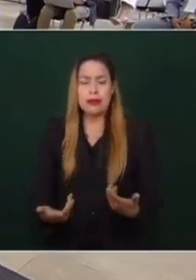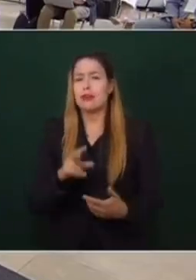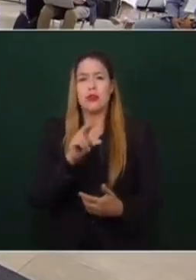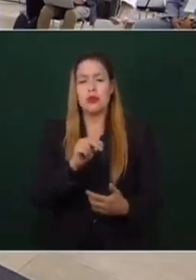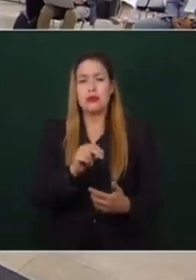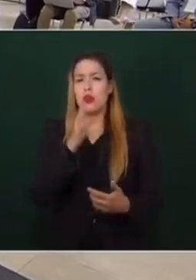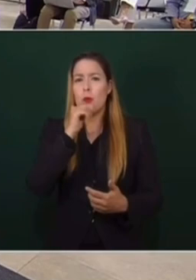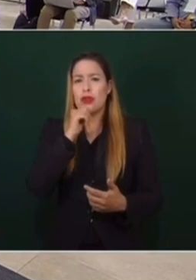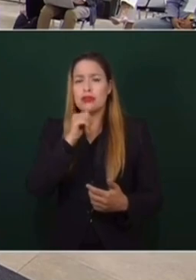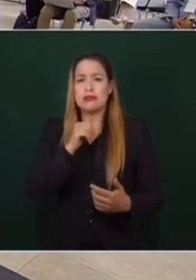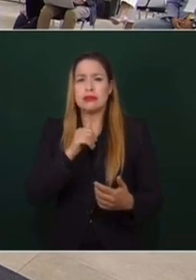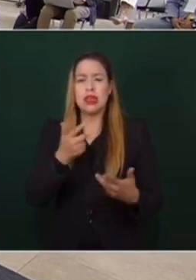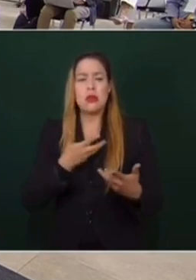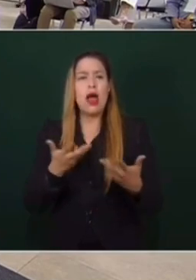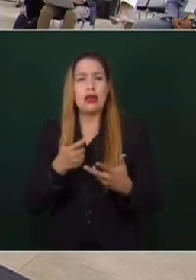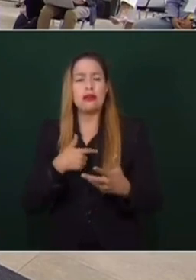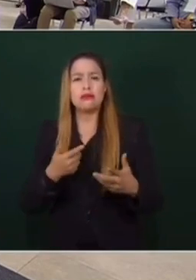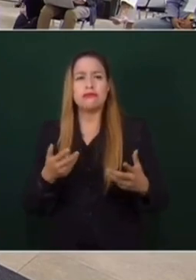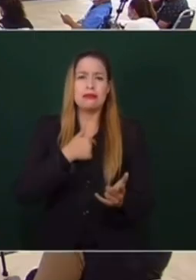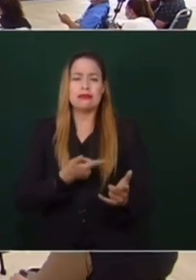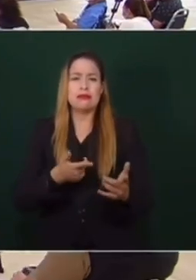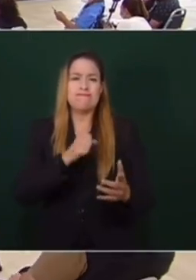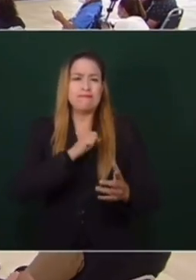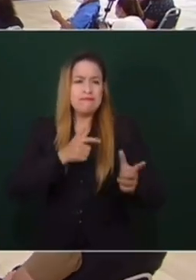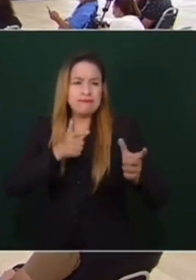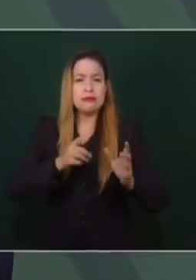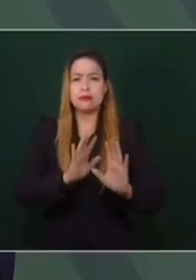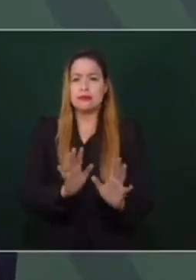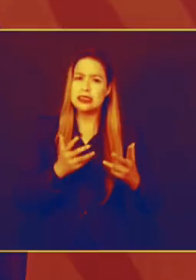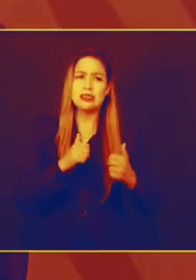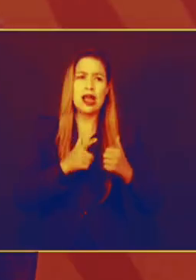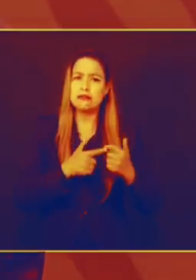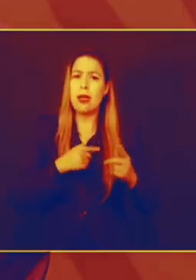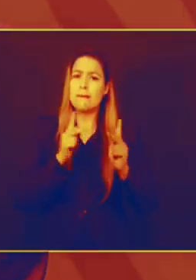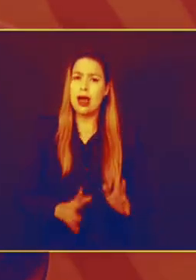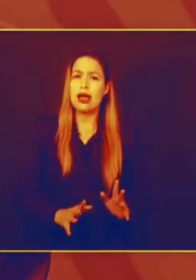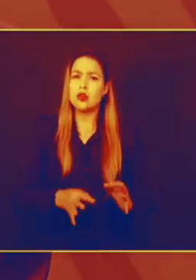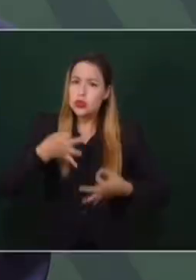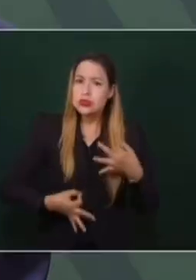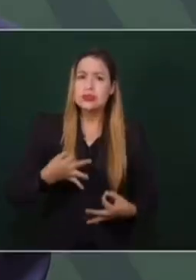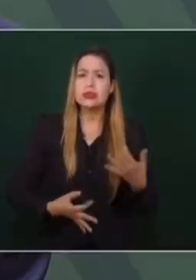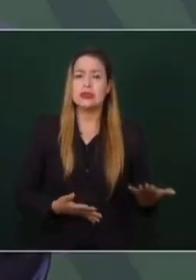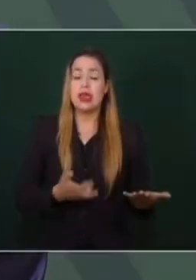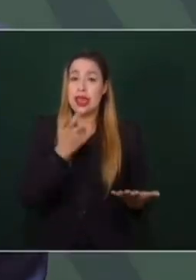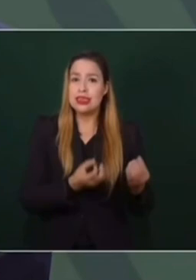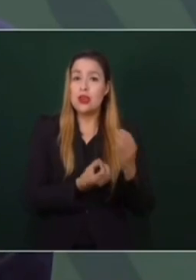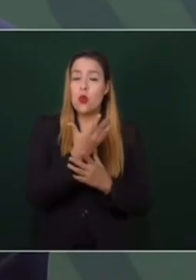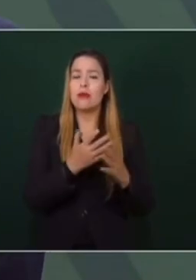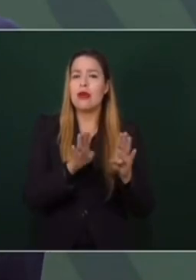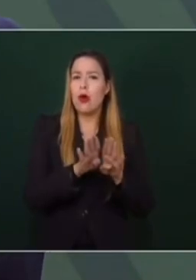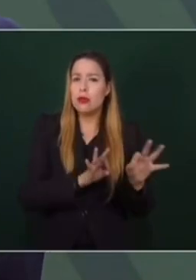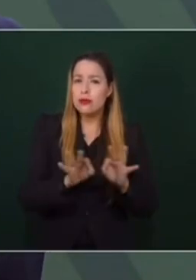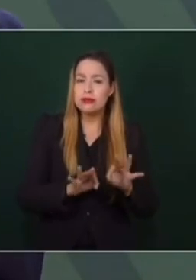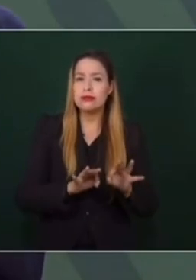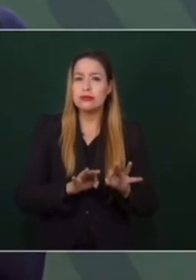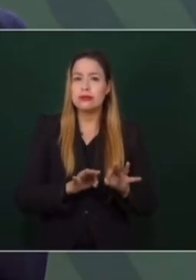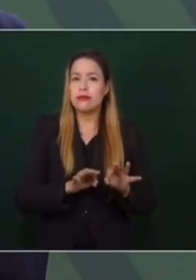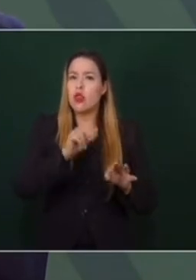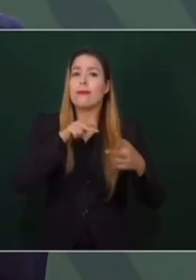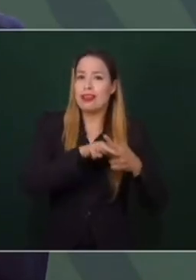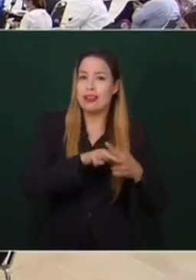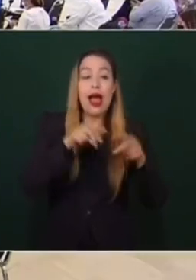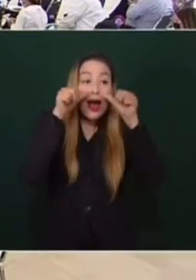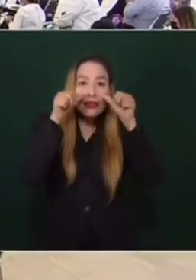El mal no se puede enfrentar con el mal, el mal hay que enfrentarlo haciendo el bien. Y la paz es fruto de la justicia. Y esa es la nueva estrategia. Atender los problemas, las